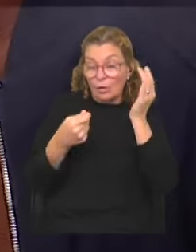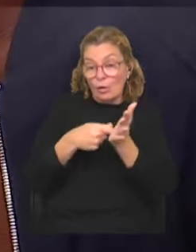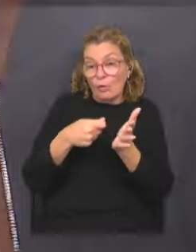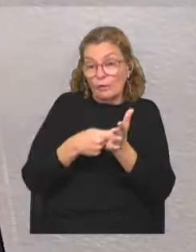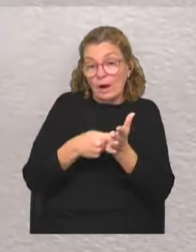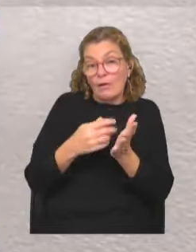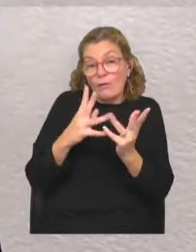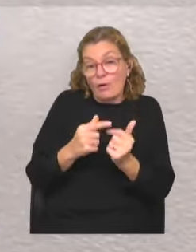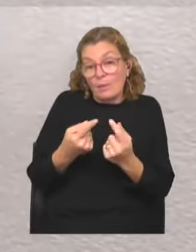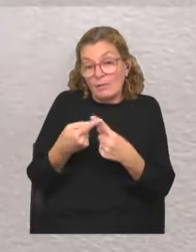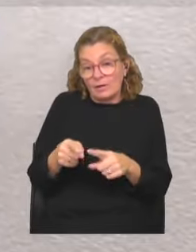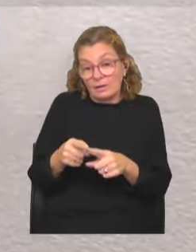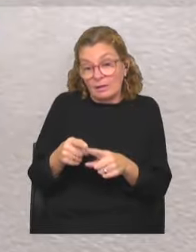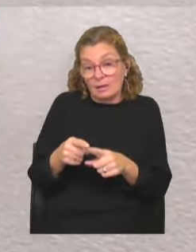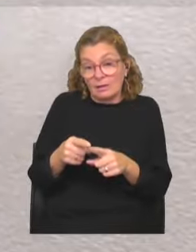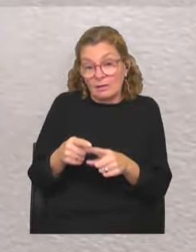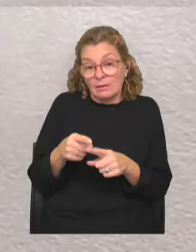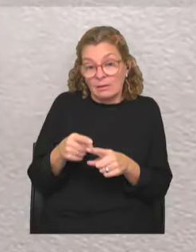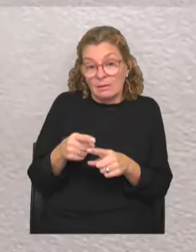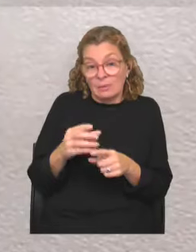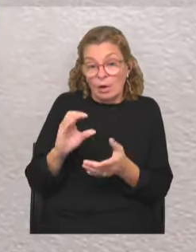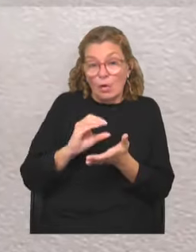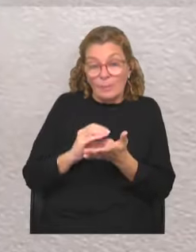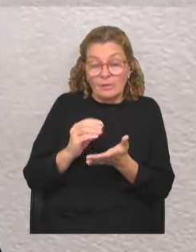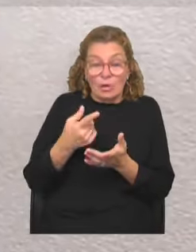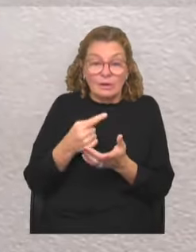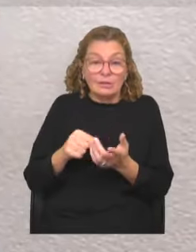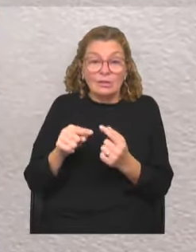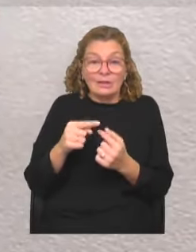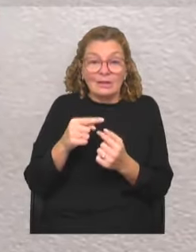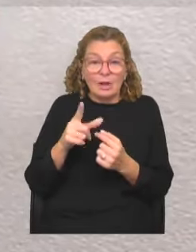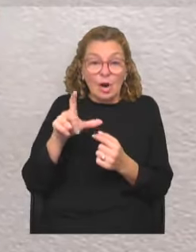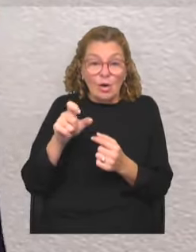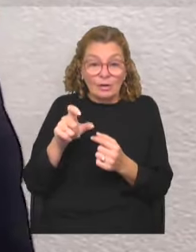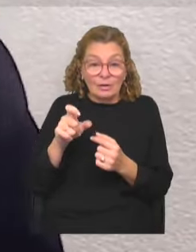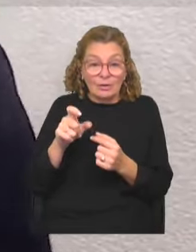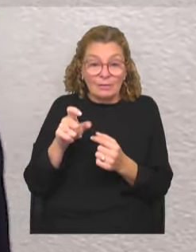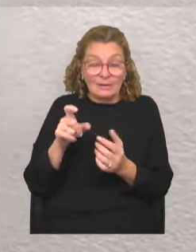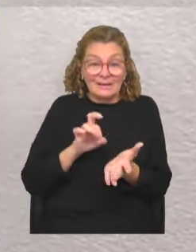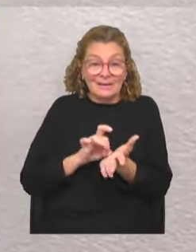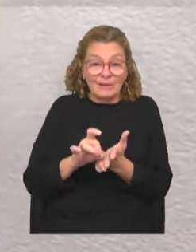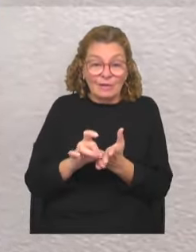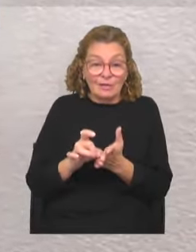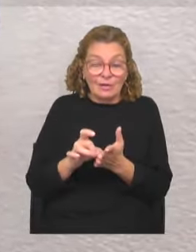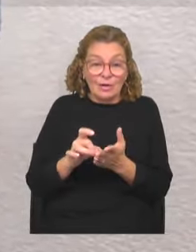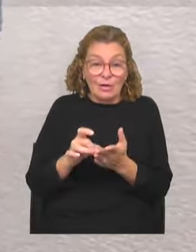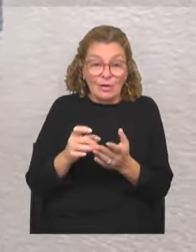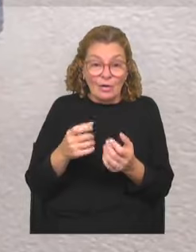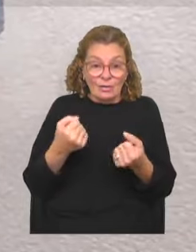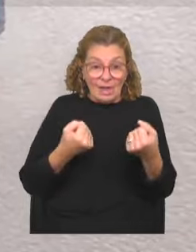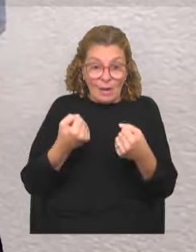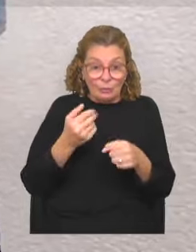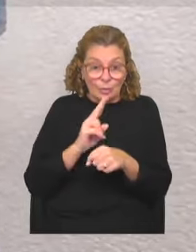otra vía sin que se vaya a ninguna comisión. Obviamente, el servicio de Cuidacoches no es un servicio